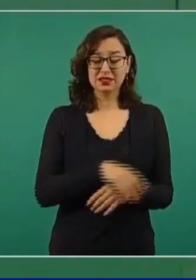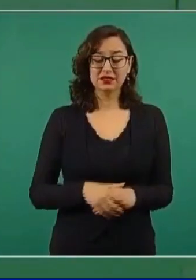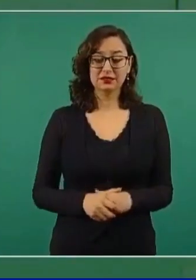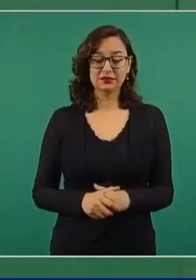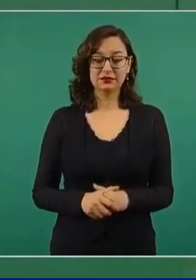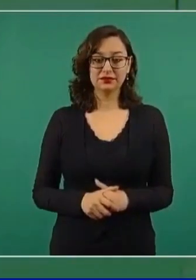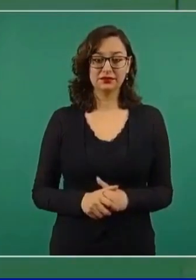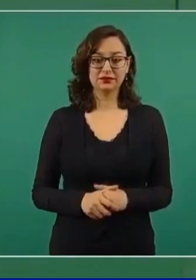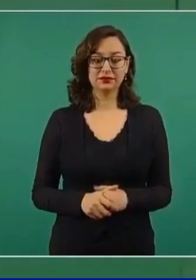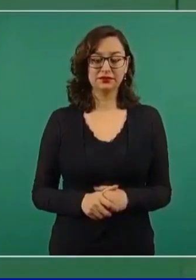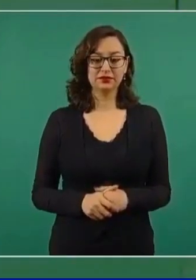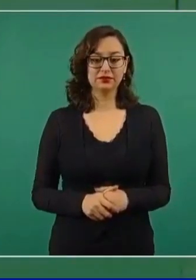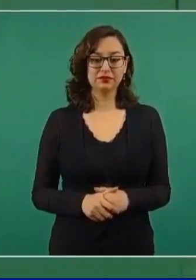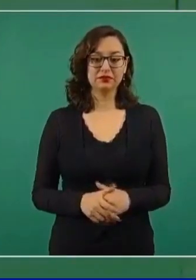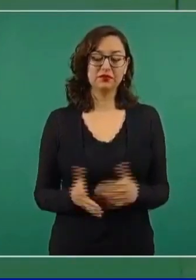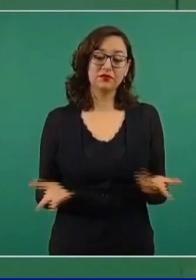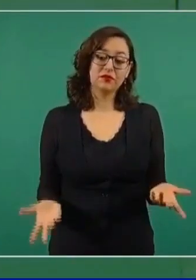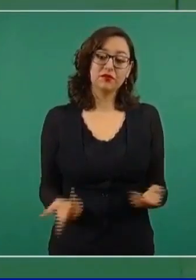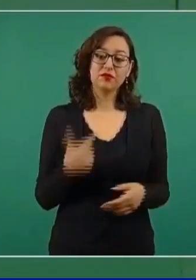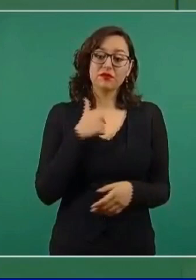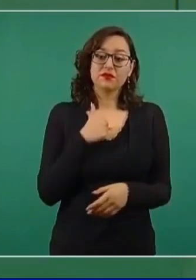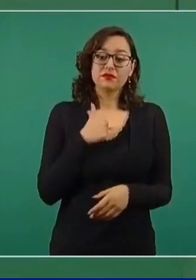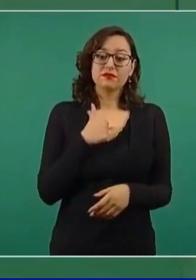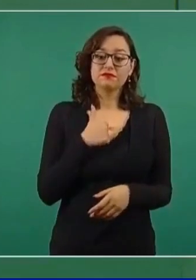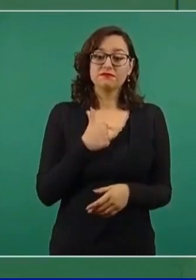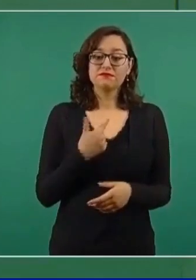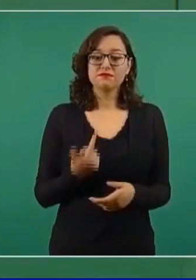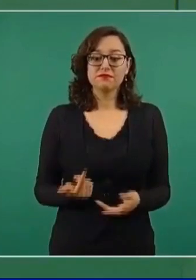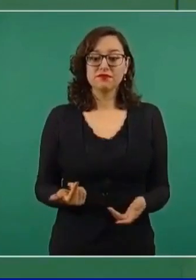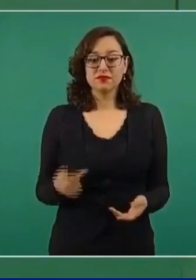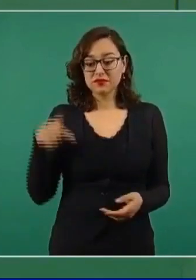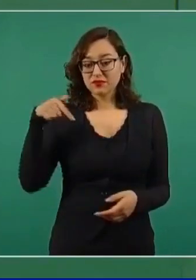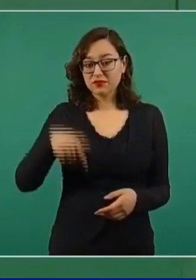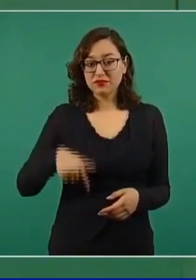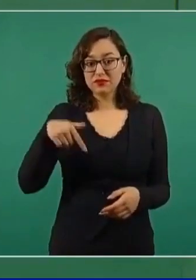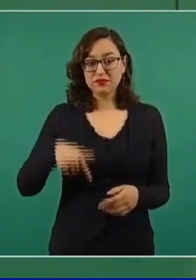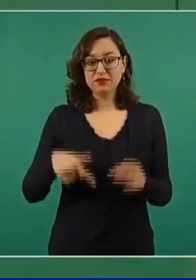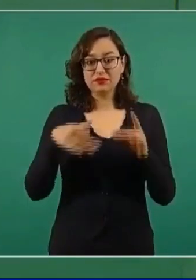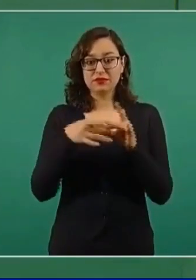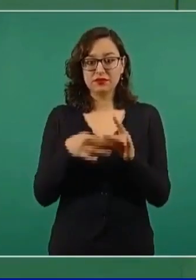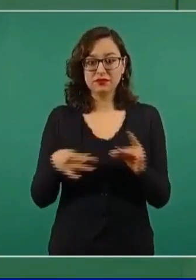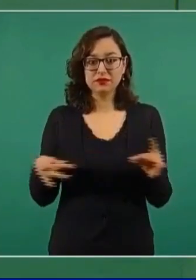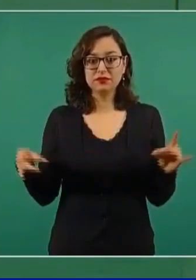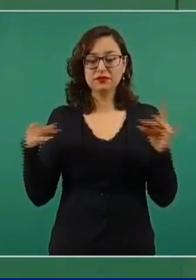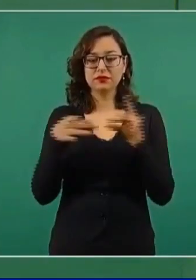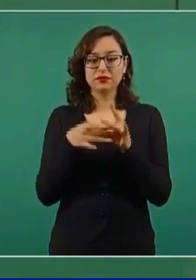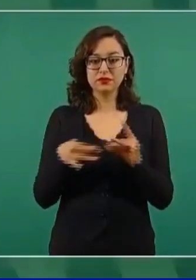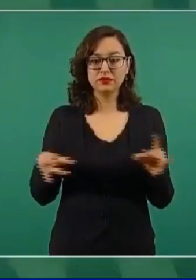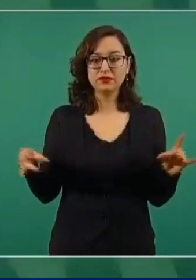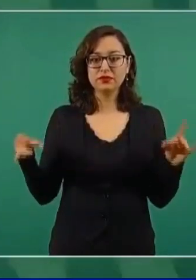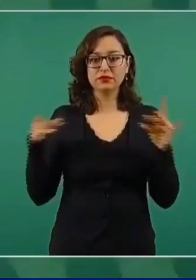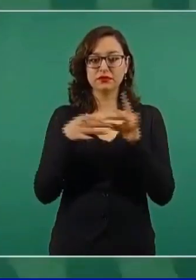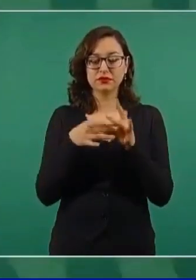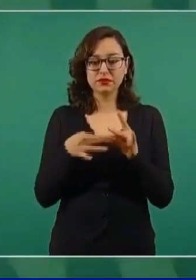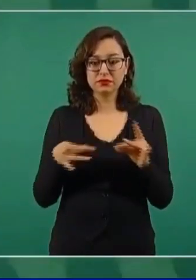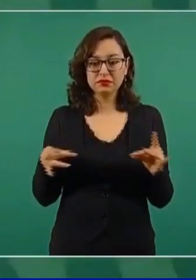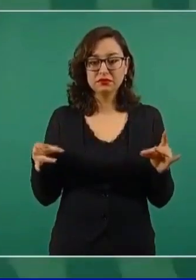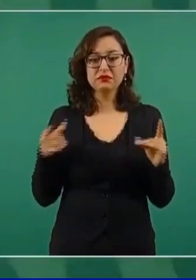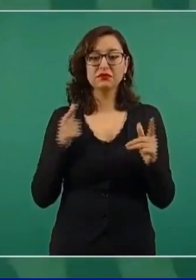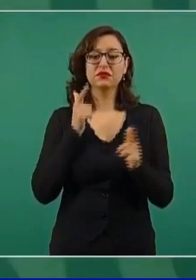Aquí tengo yo que hablar hasta más despacio que de costumbre,